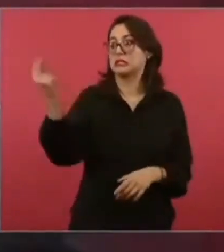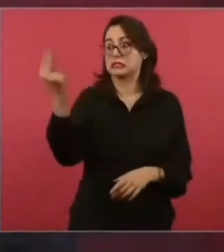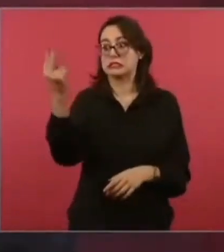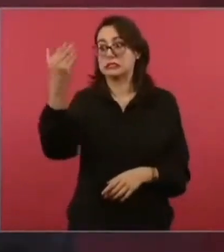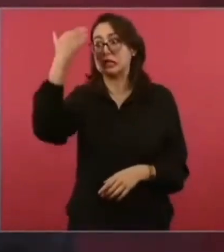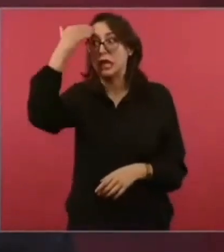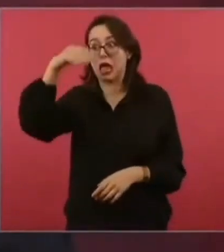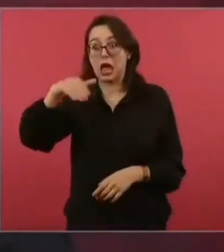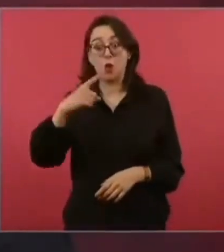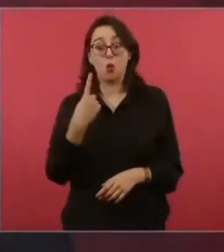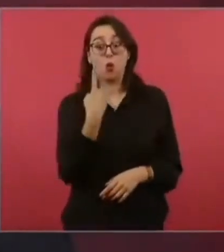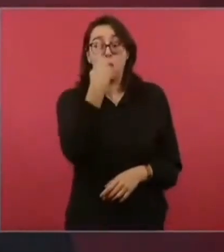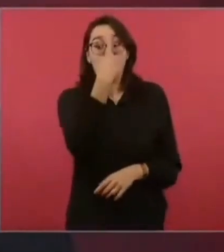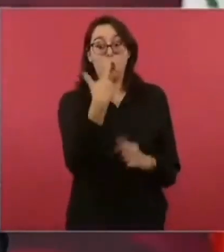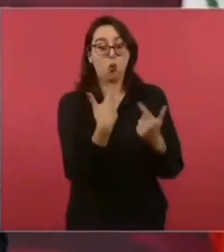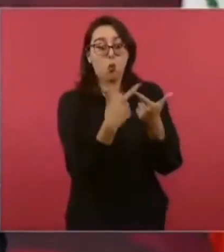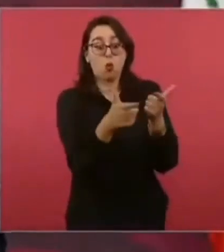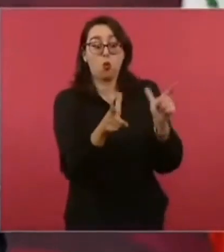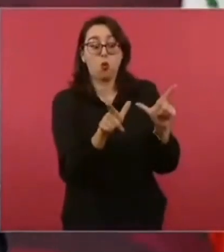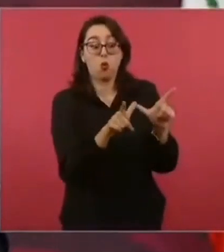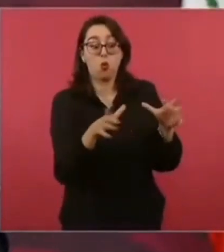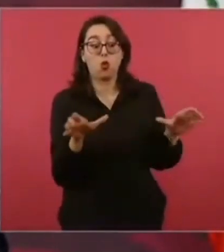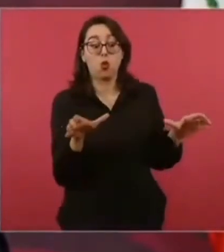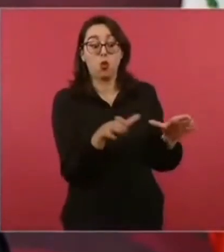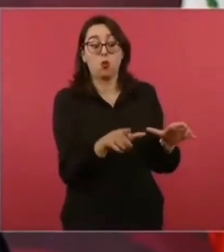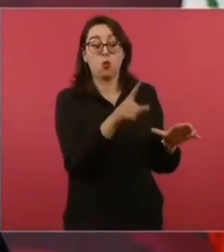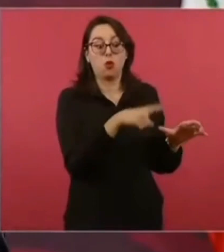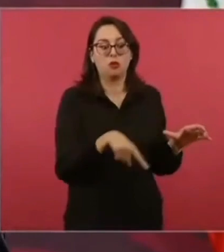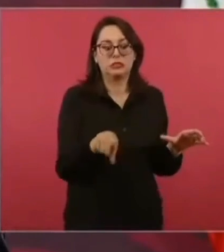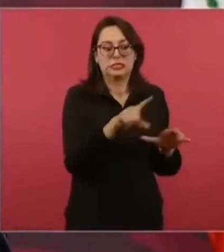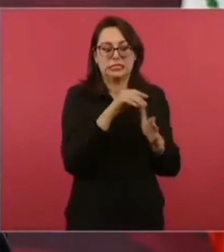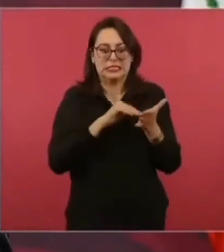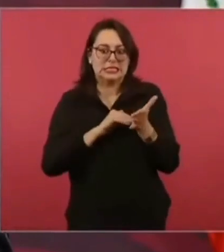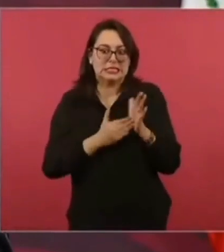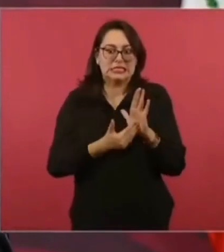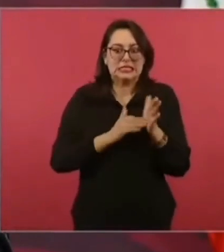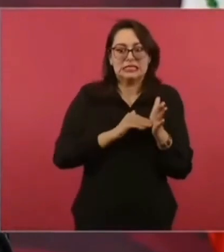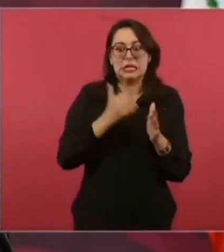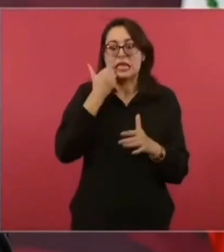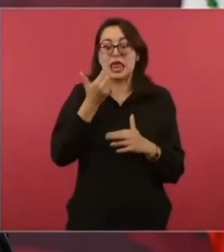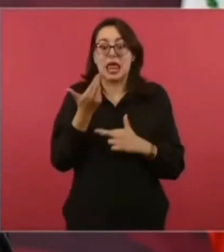regresar al gobierno para robar,